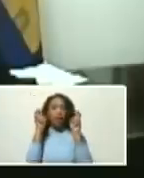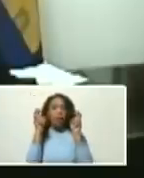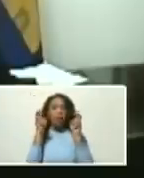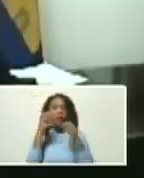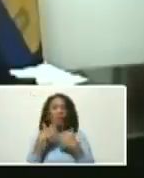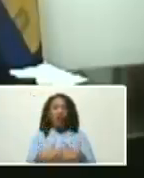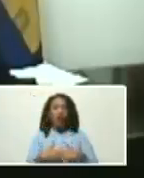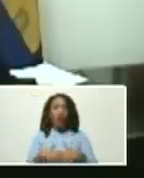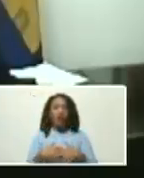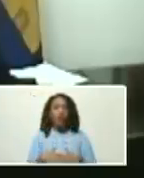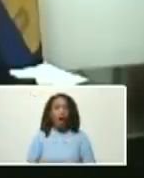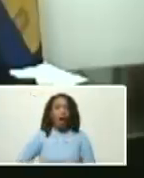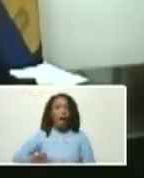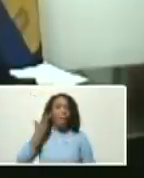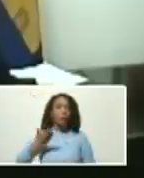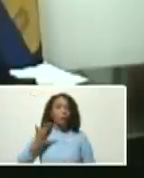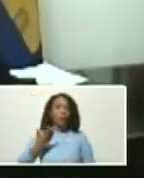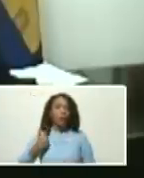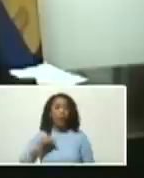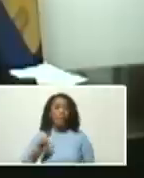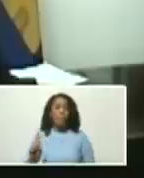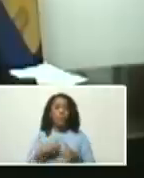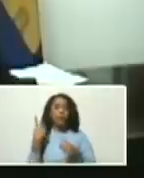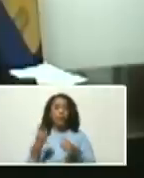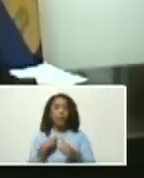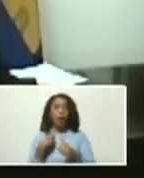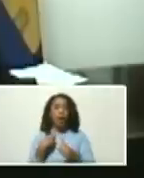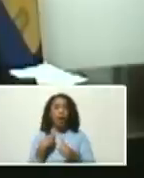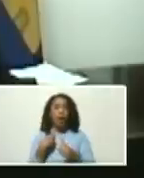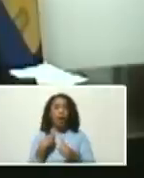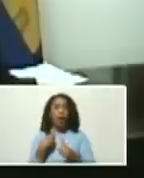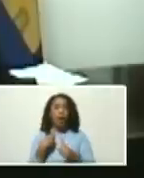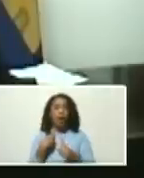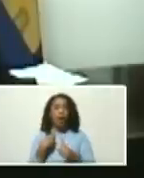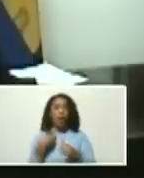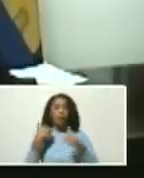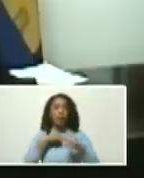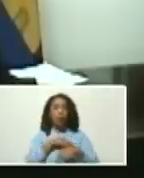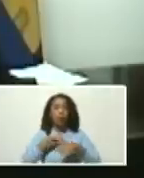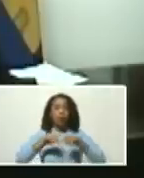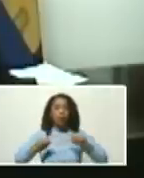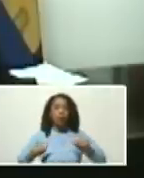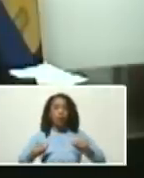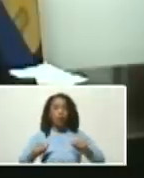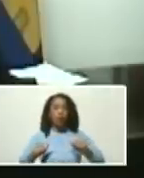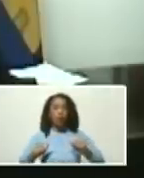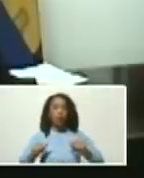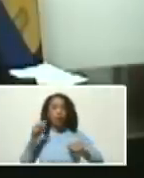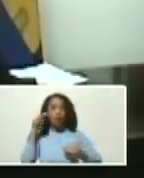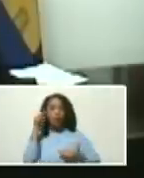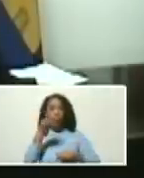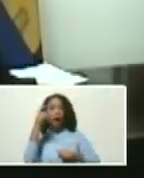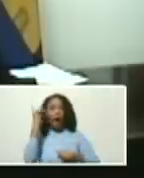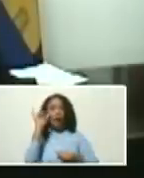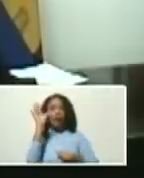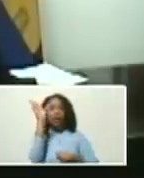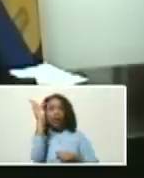industria naval importante por tener el principal astillero de nuestro territorio tener refinería